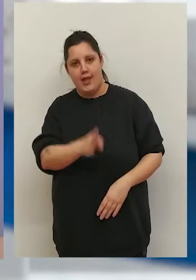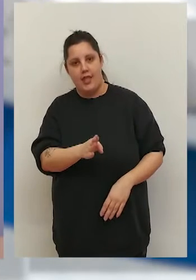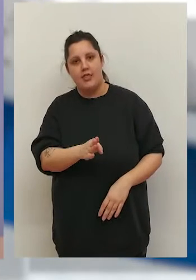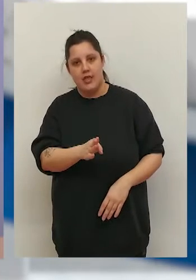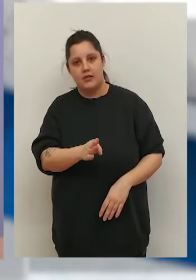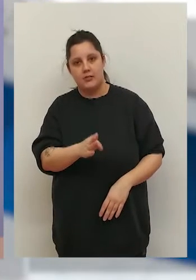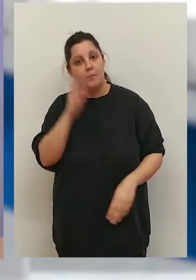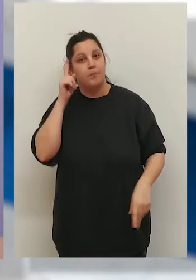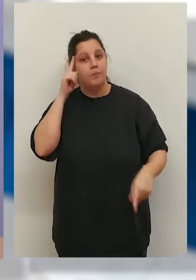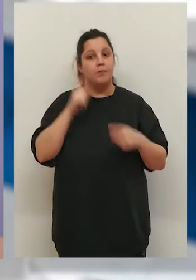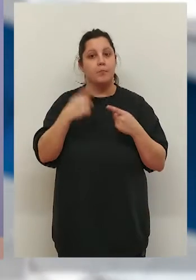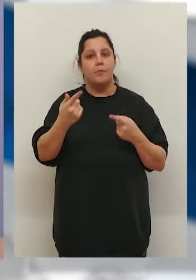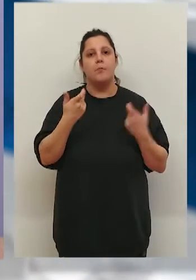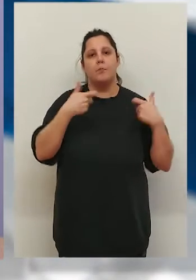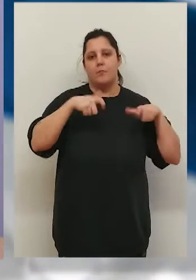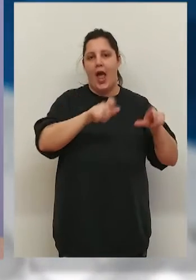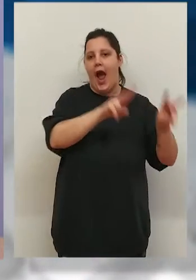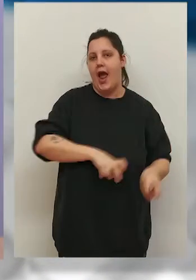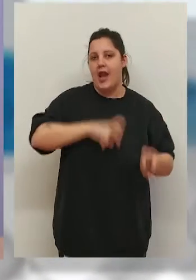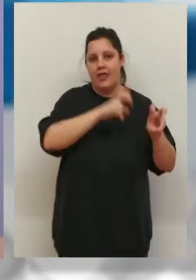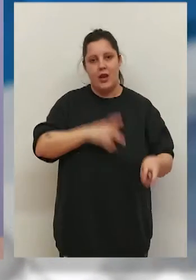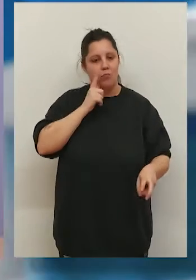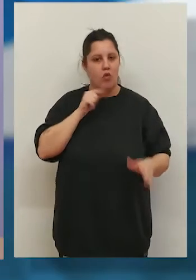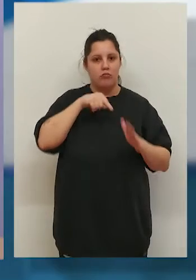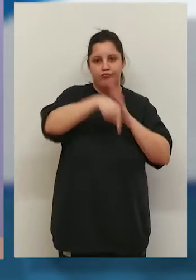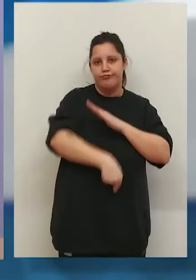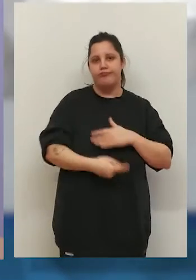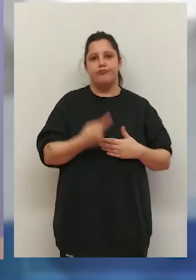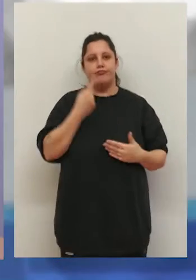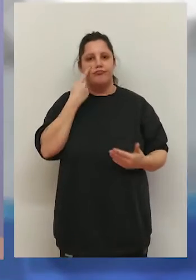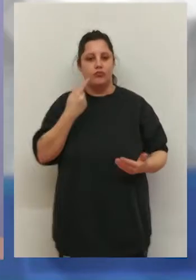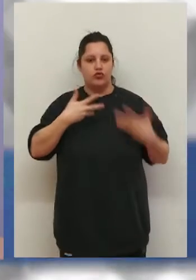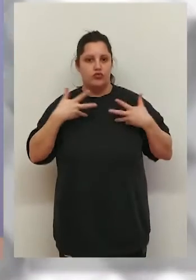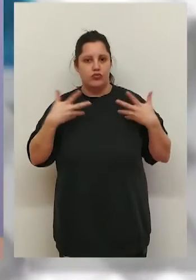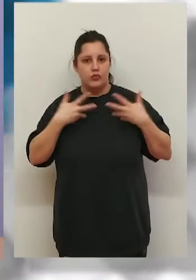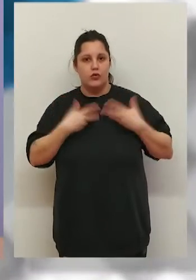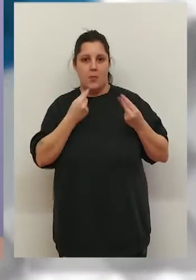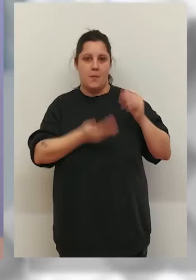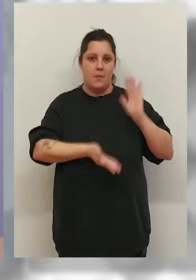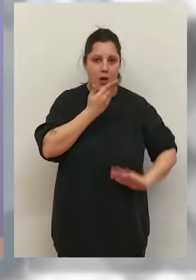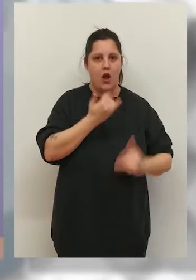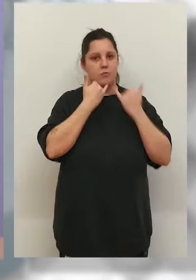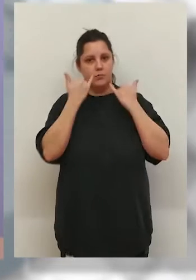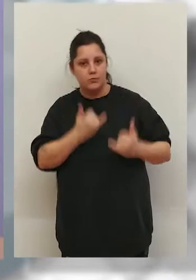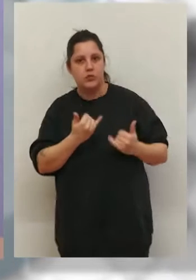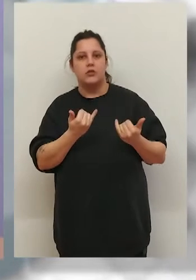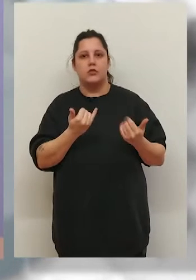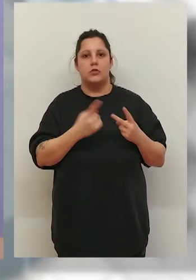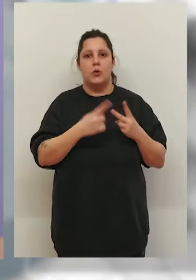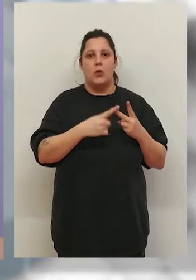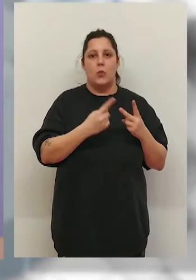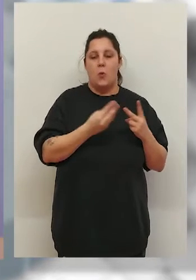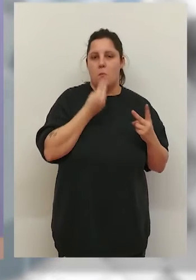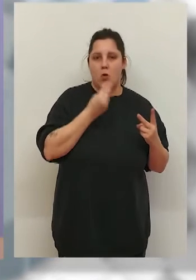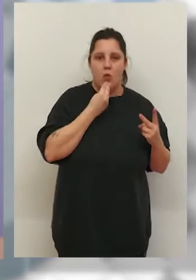directas de mínimis para la ganadería intensiva que está sufriendo el incremento de costes tanto en la electricidad